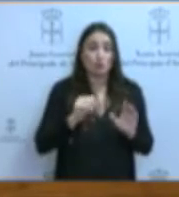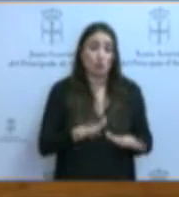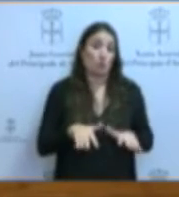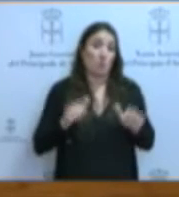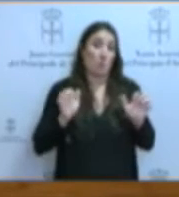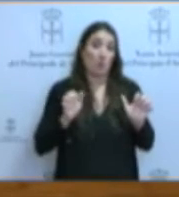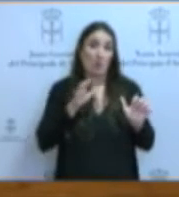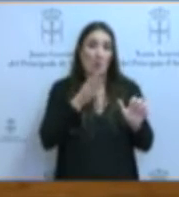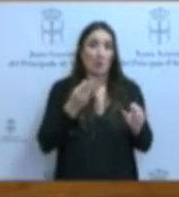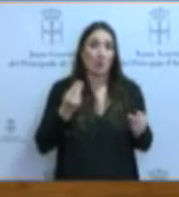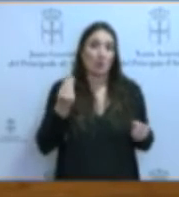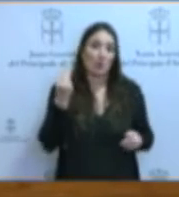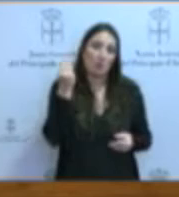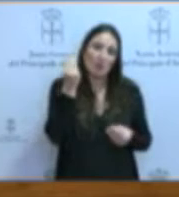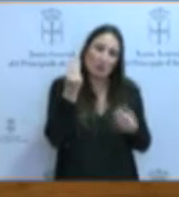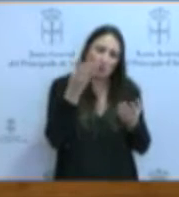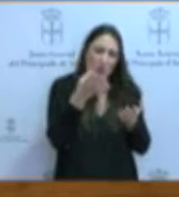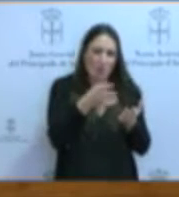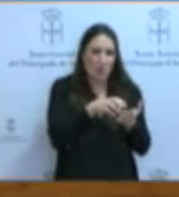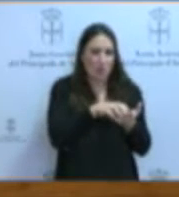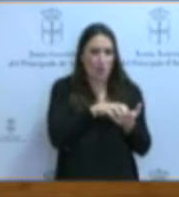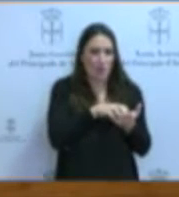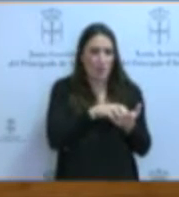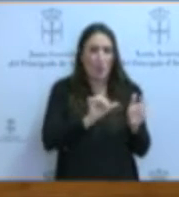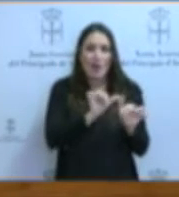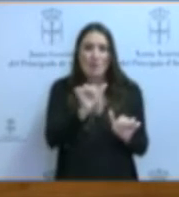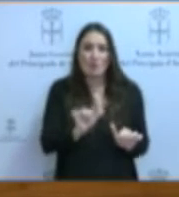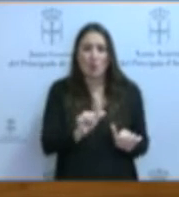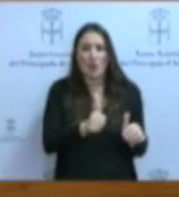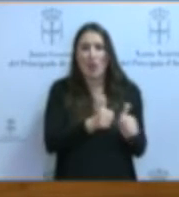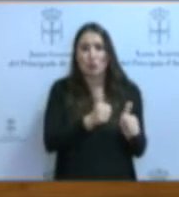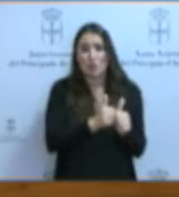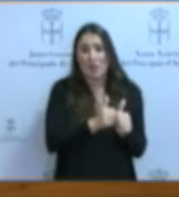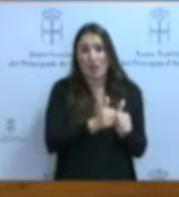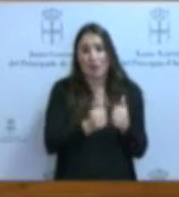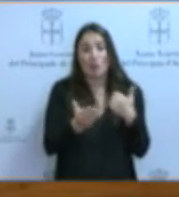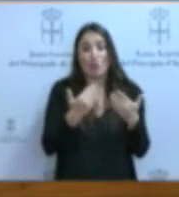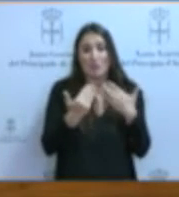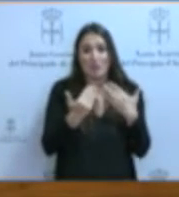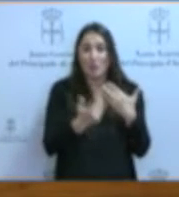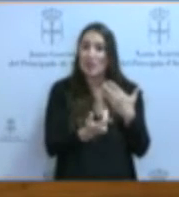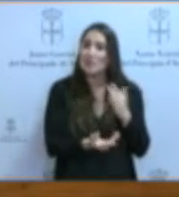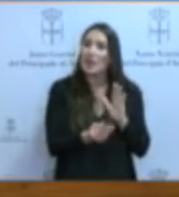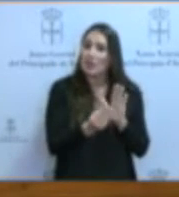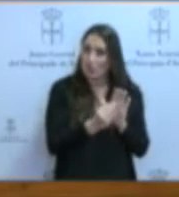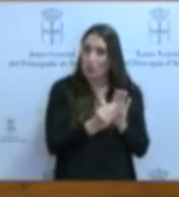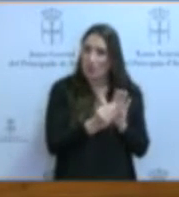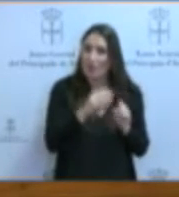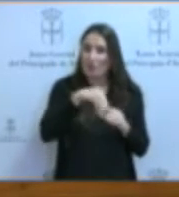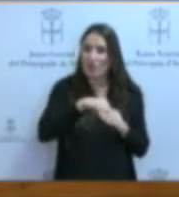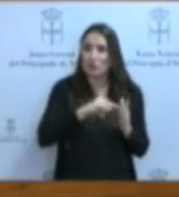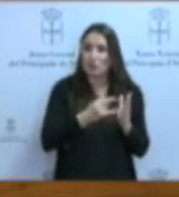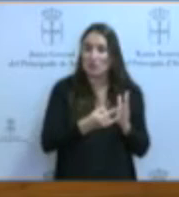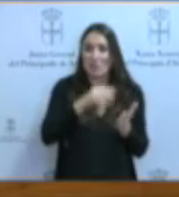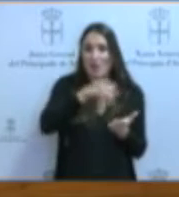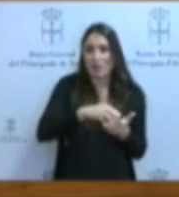puesto que nos resulta también dudoso. La figura de los auxiliares de conversación está incluida actualmente en el sistema en los centros